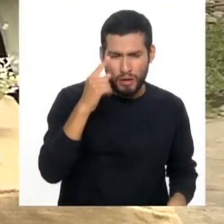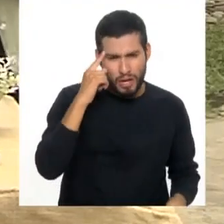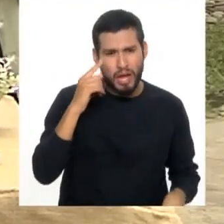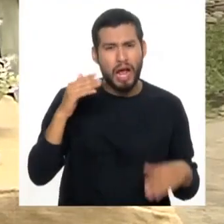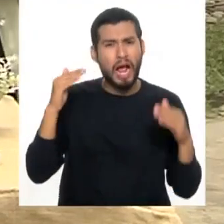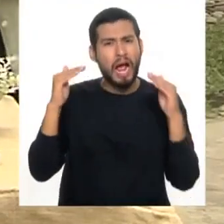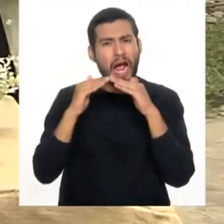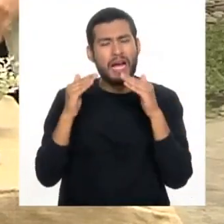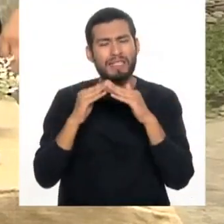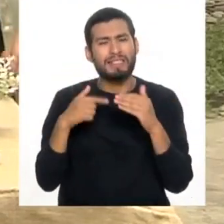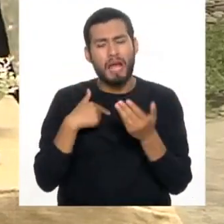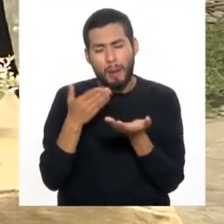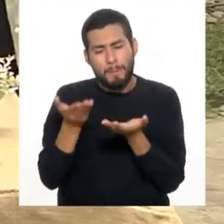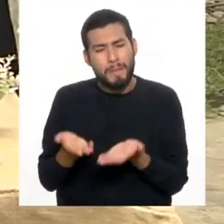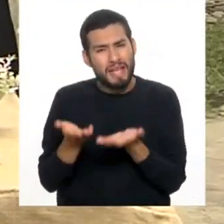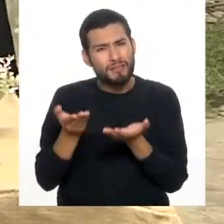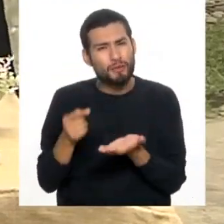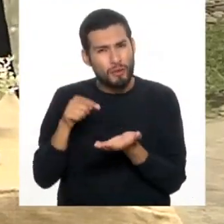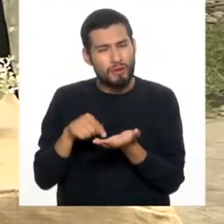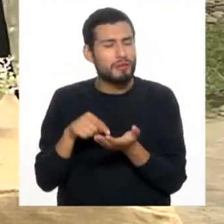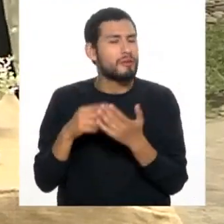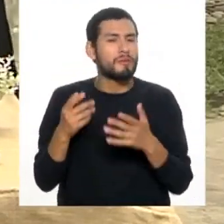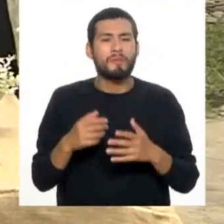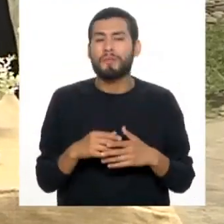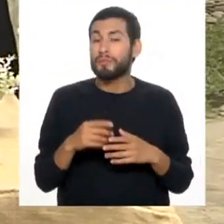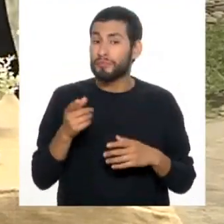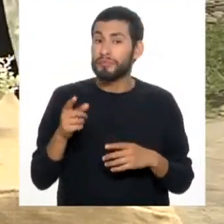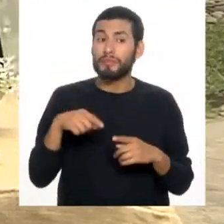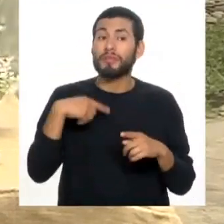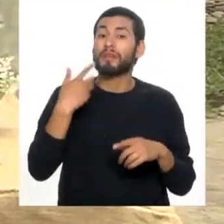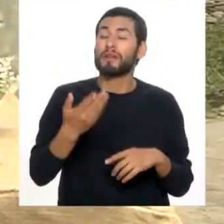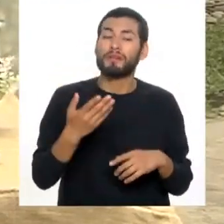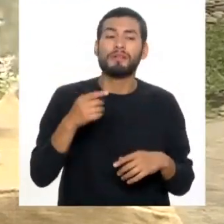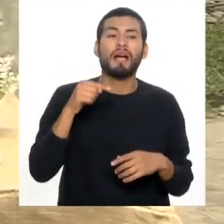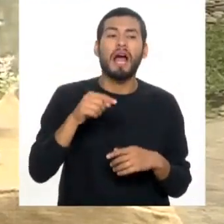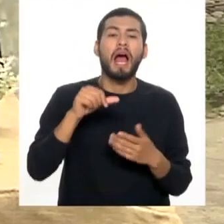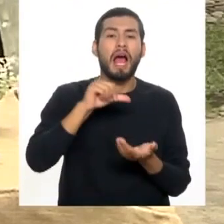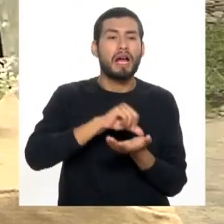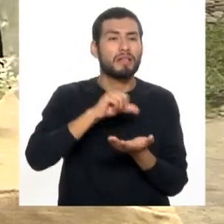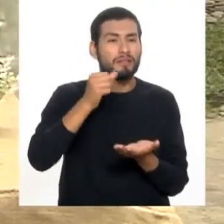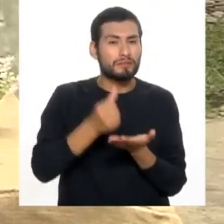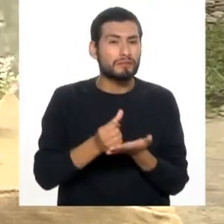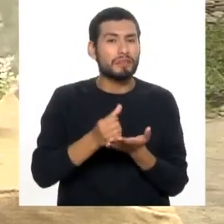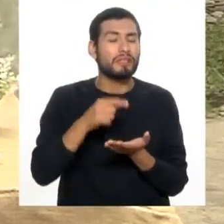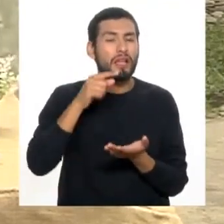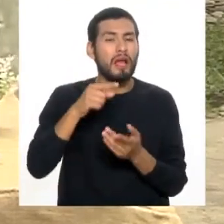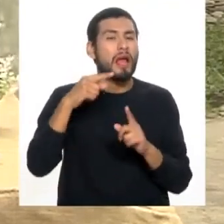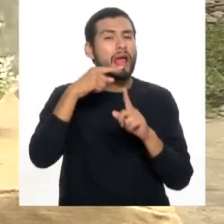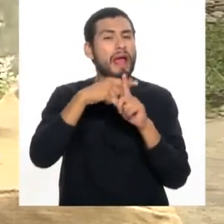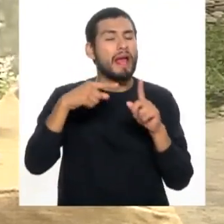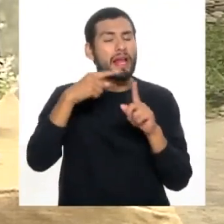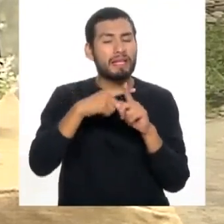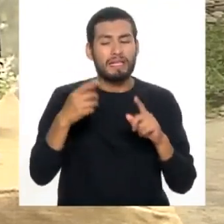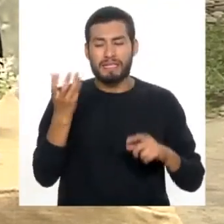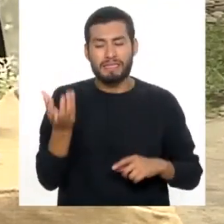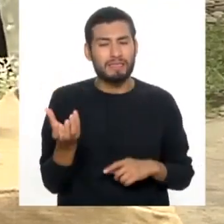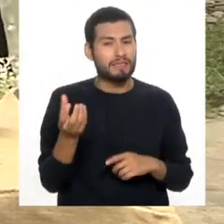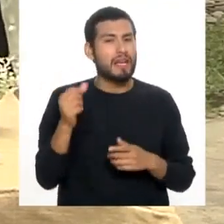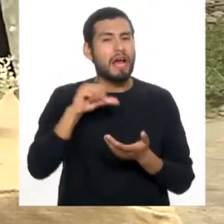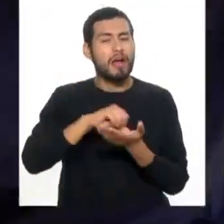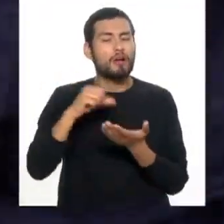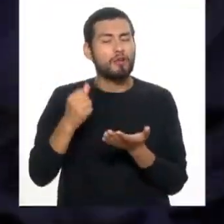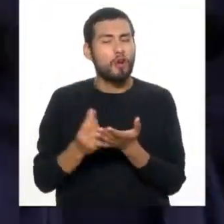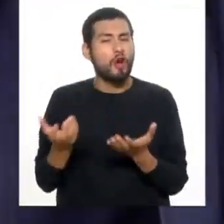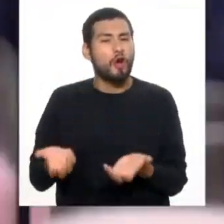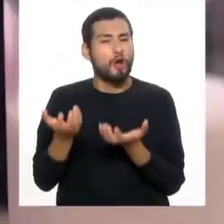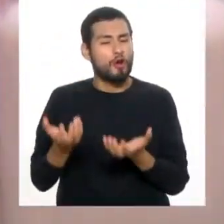en casa. Treinta gramos de cualquier otro cereal. O sea, media taza de arroz cocido. Media taza de arroz cocido.